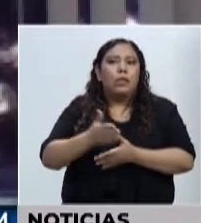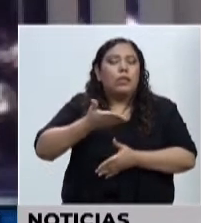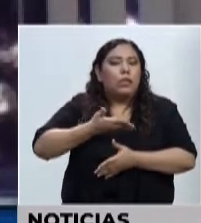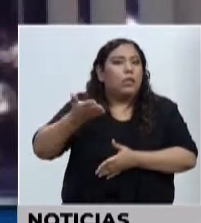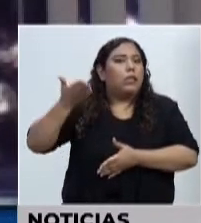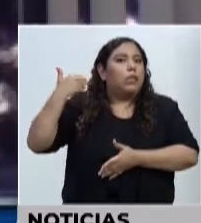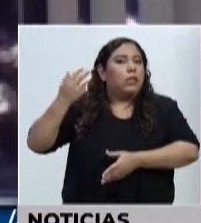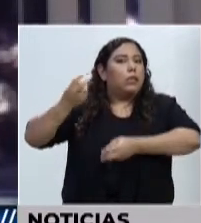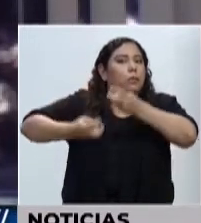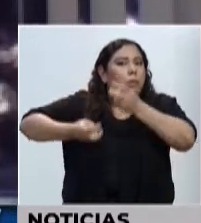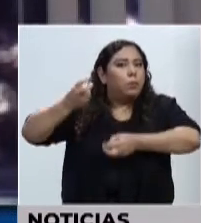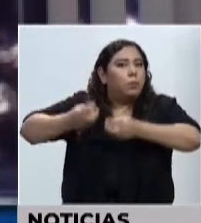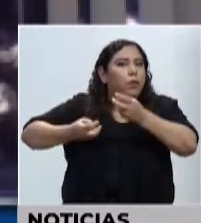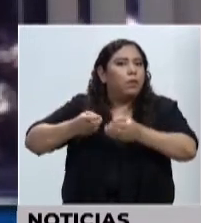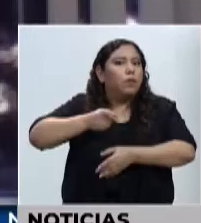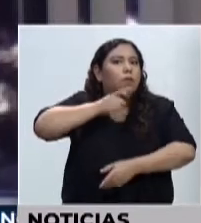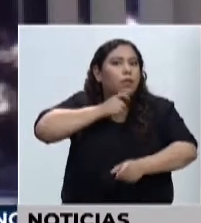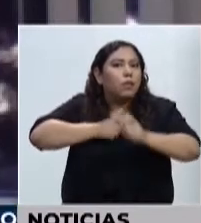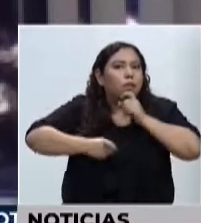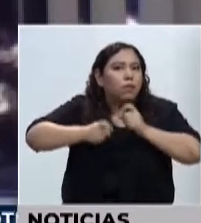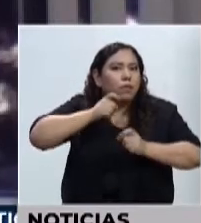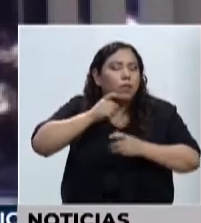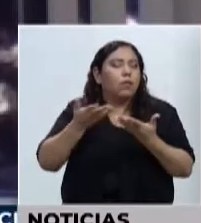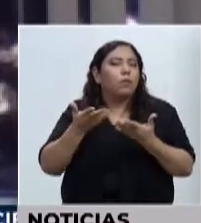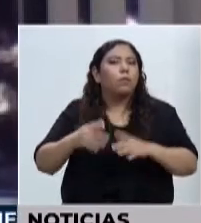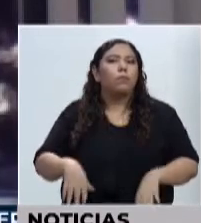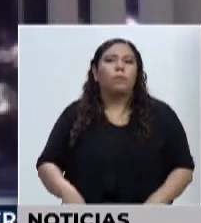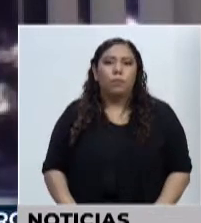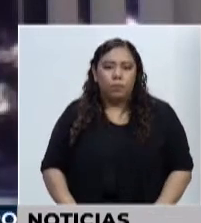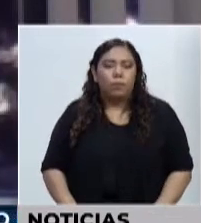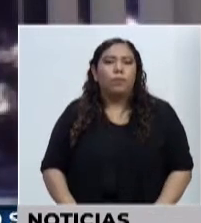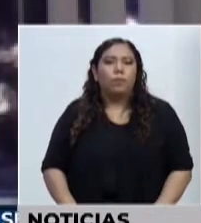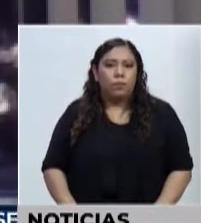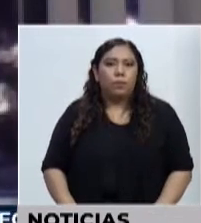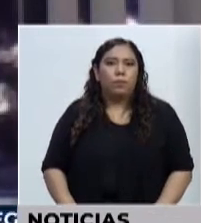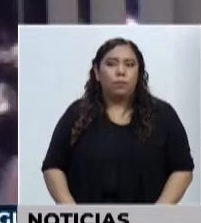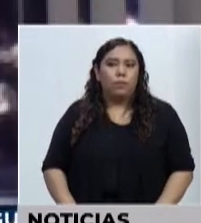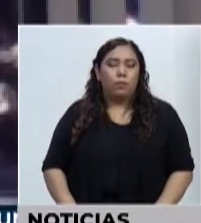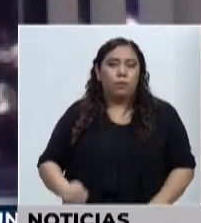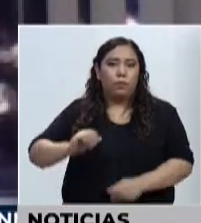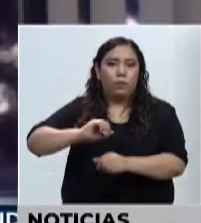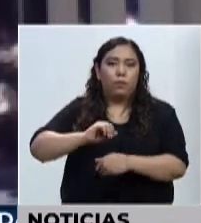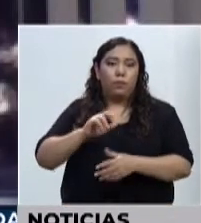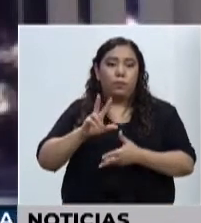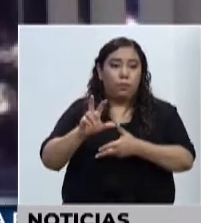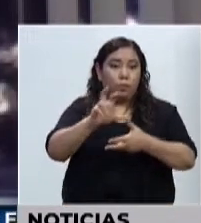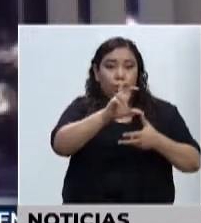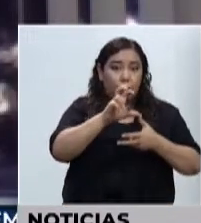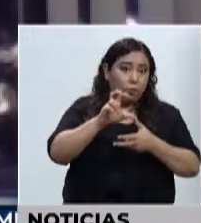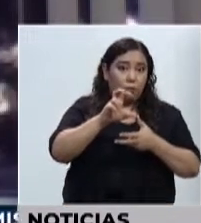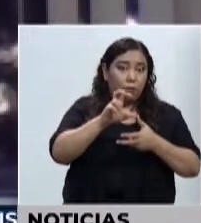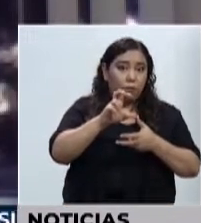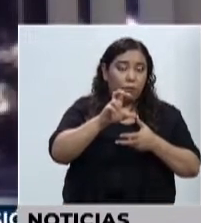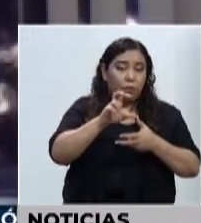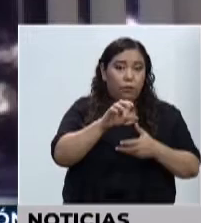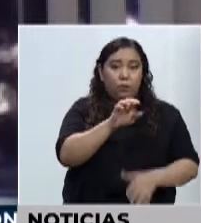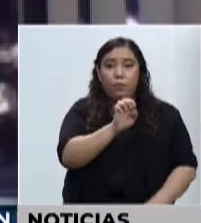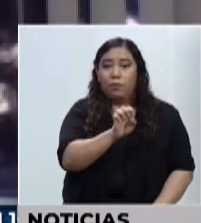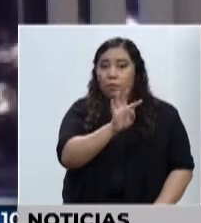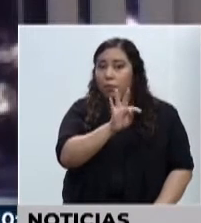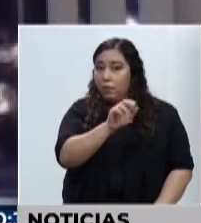problemas derivados, no solo del ETA y del IOTA, que